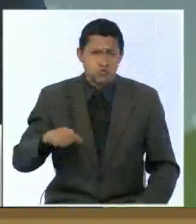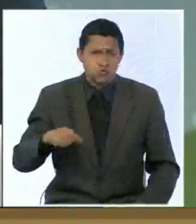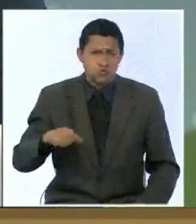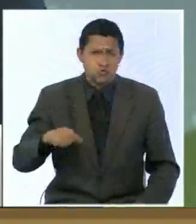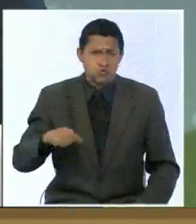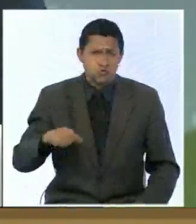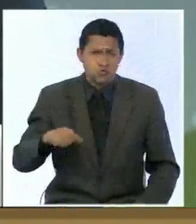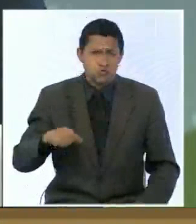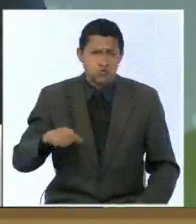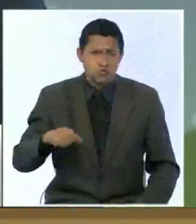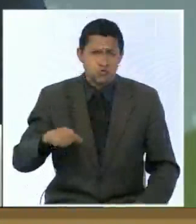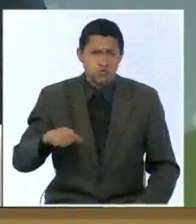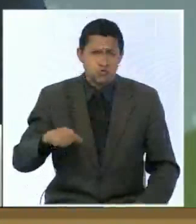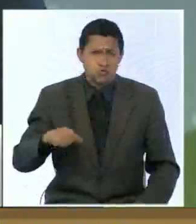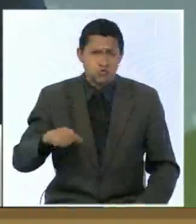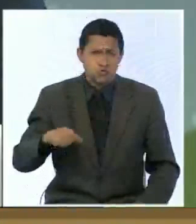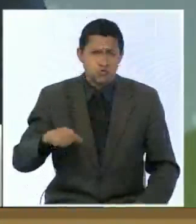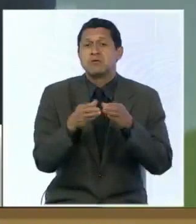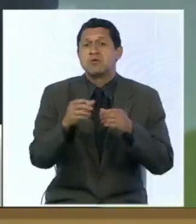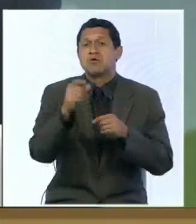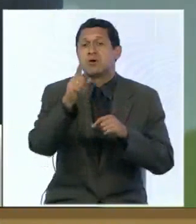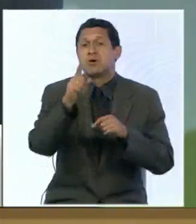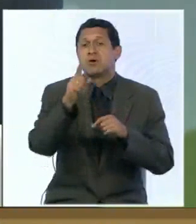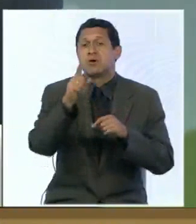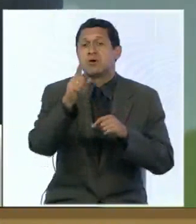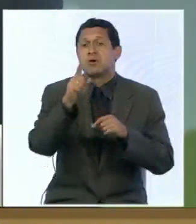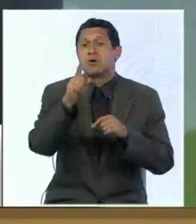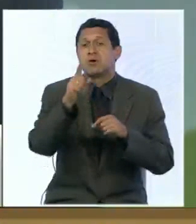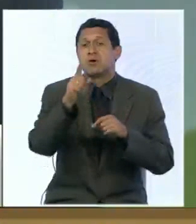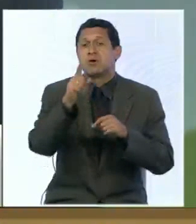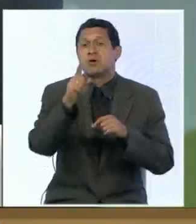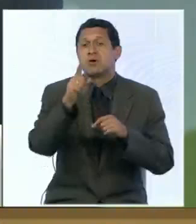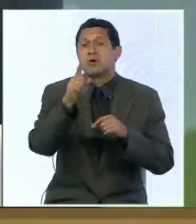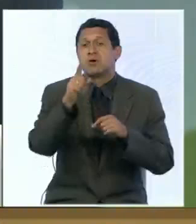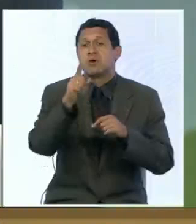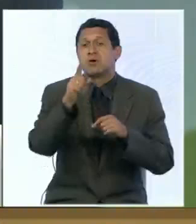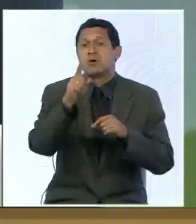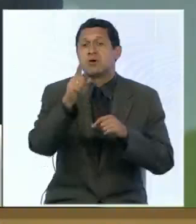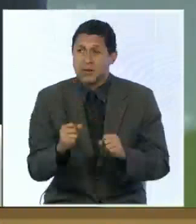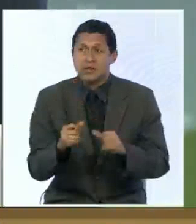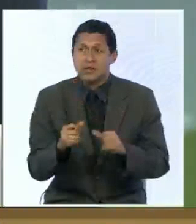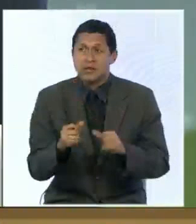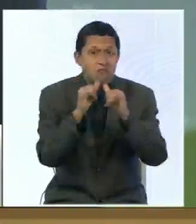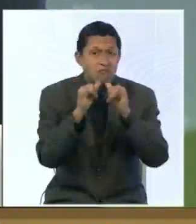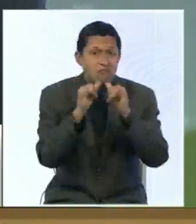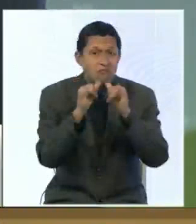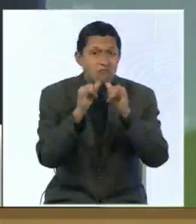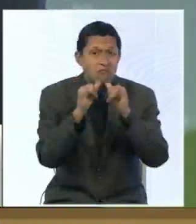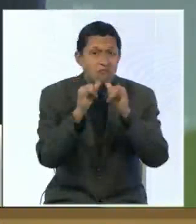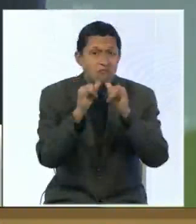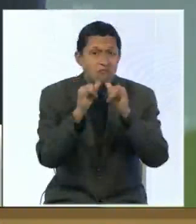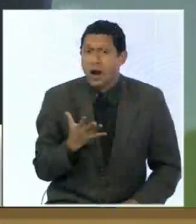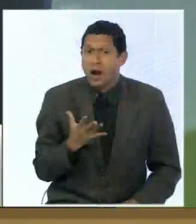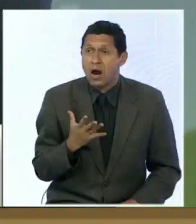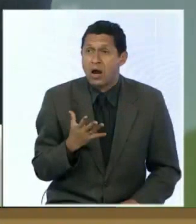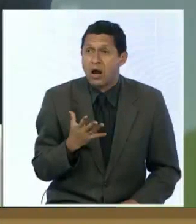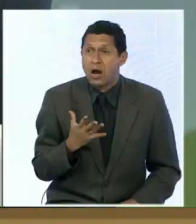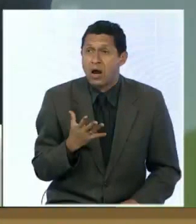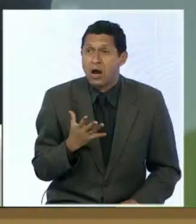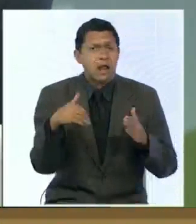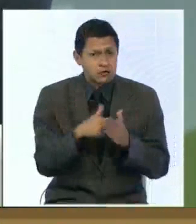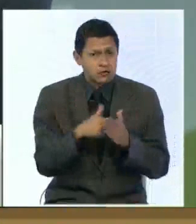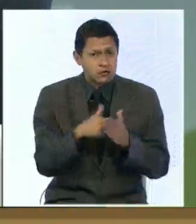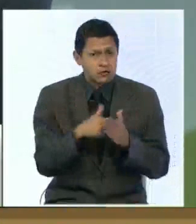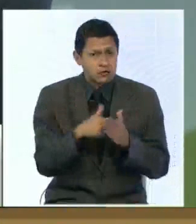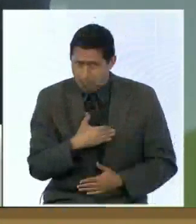en seminarios de dos días 14 horas intensas de seminario esta información valiosísima para todos los que